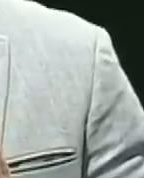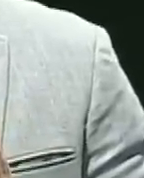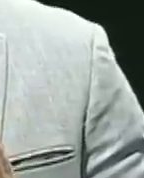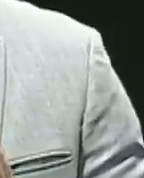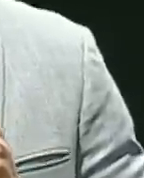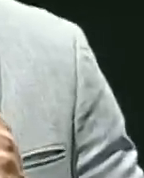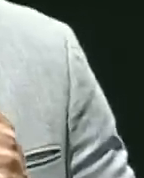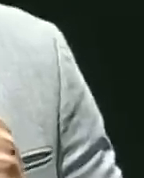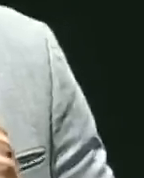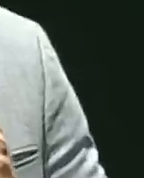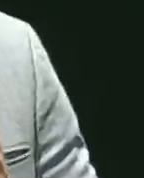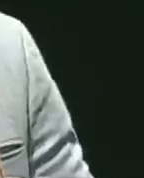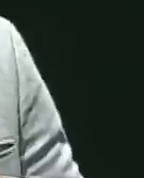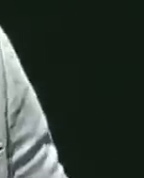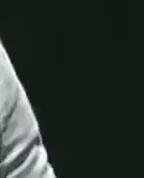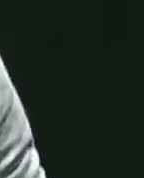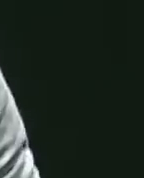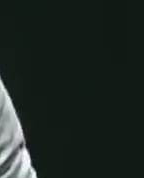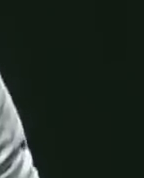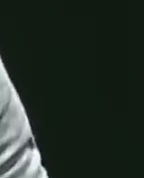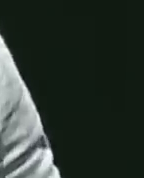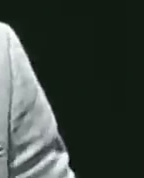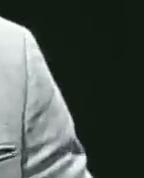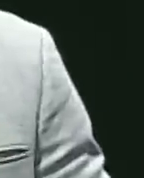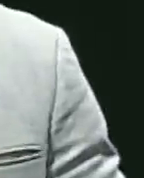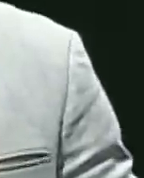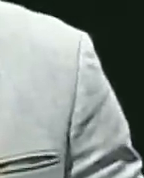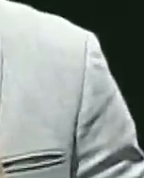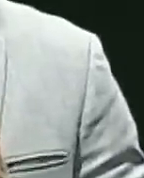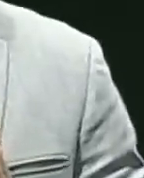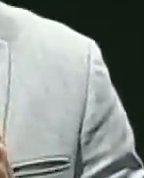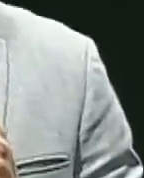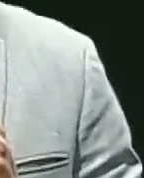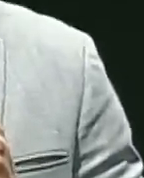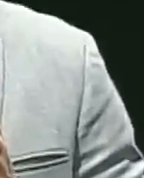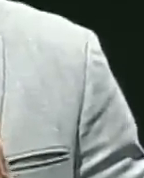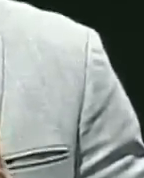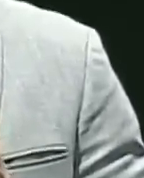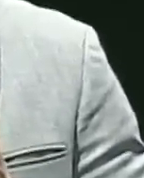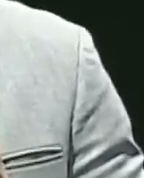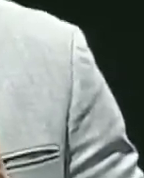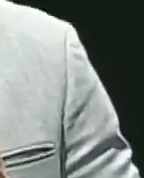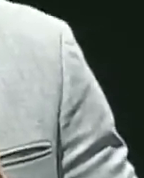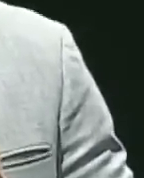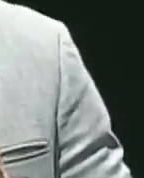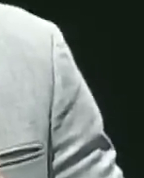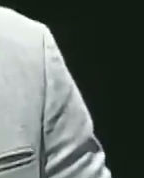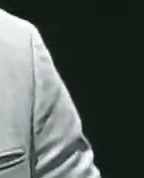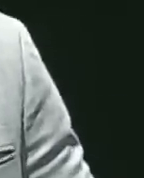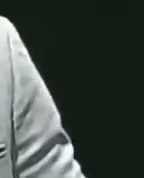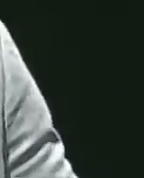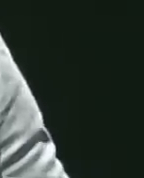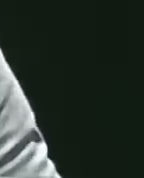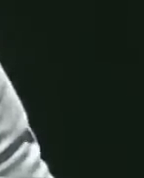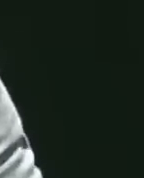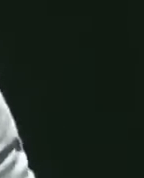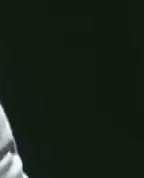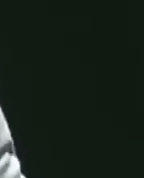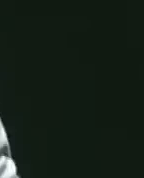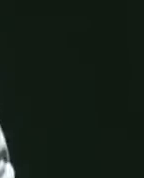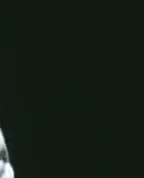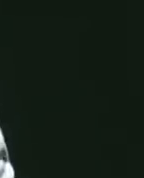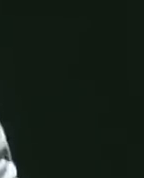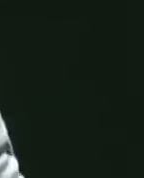financiero nacional e internacional al mismo tiempo condiciones especiales de incentivo en materia prima para